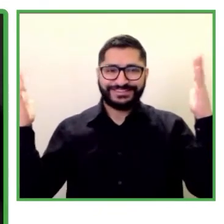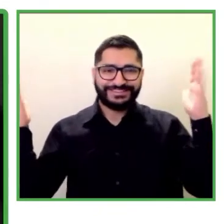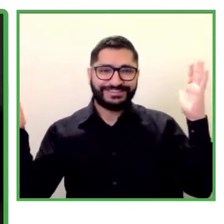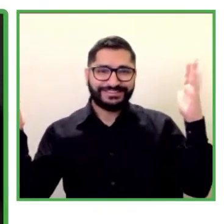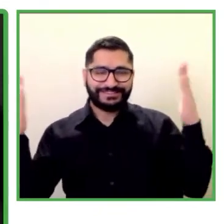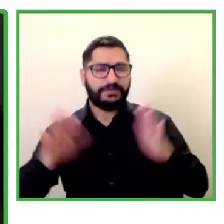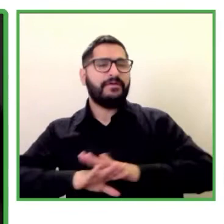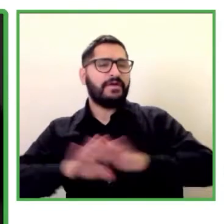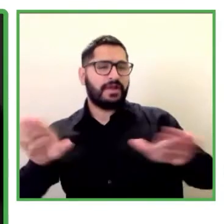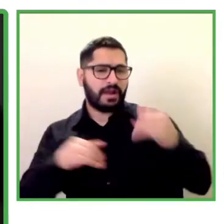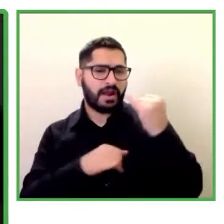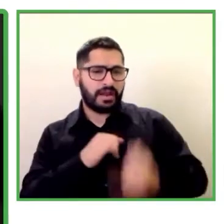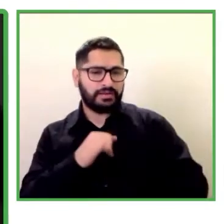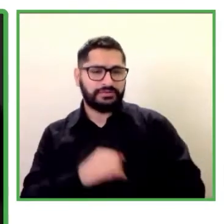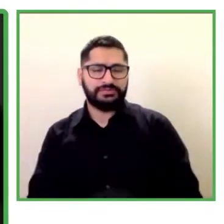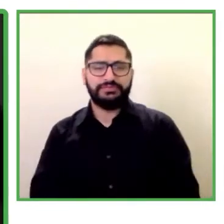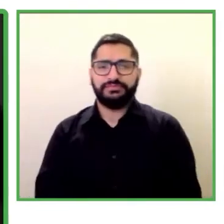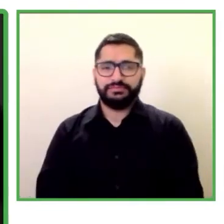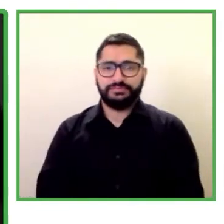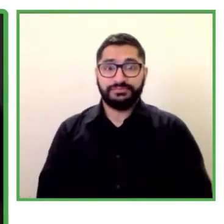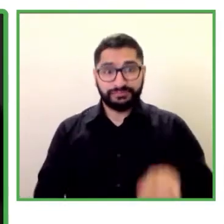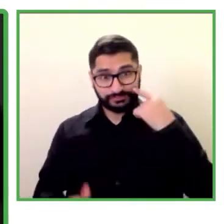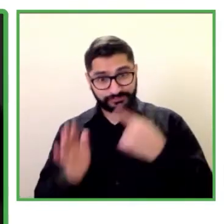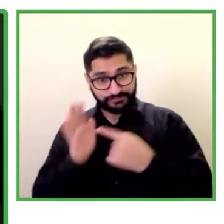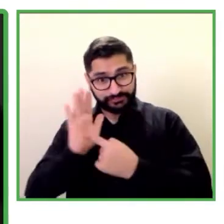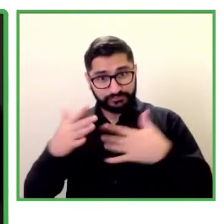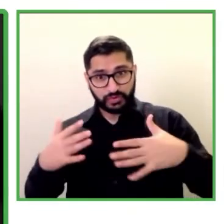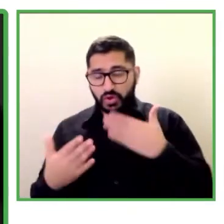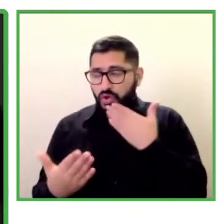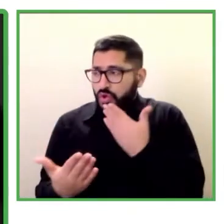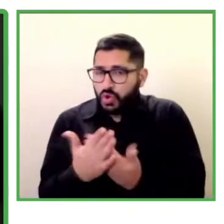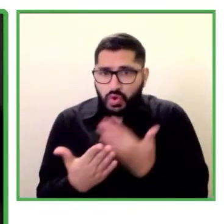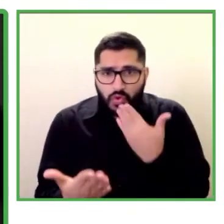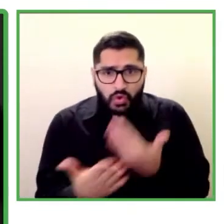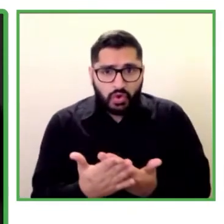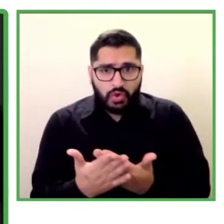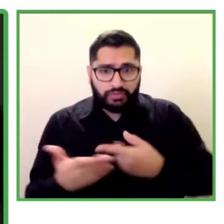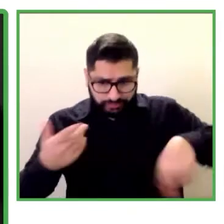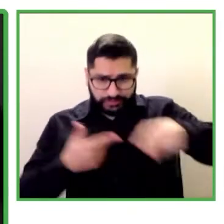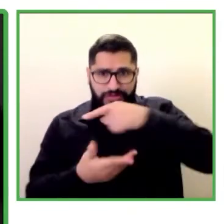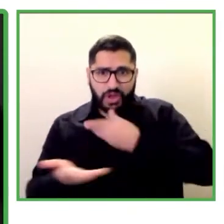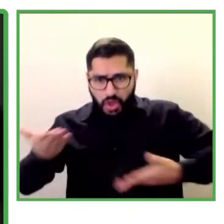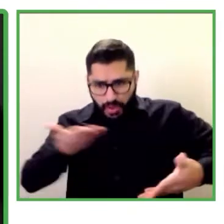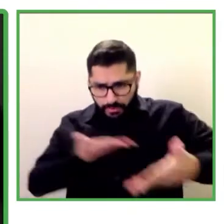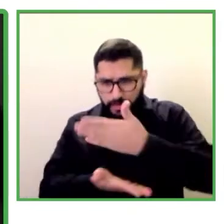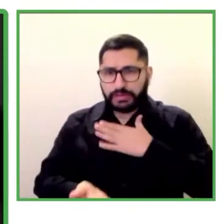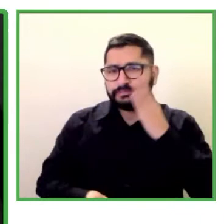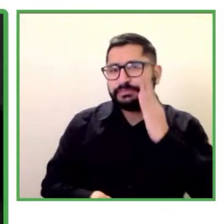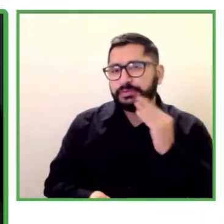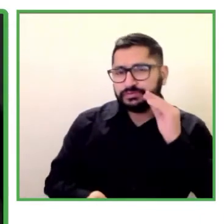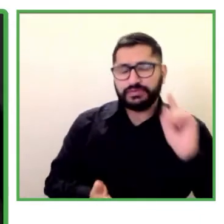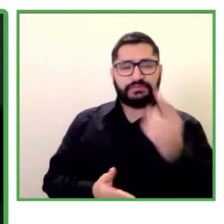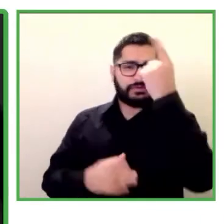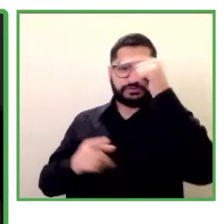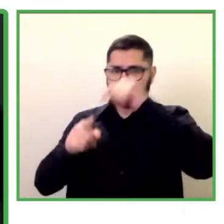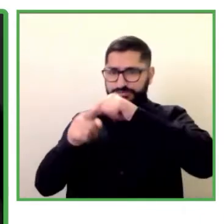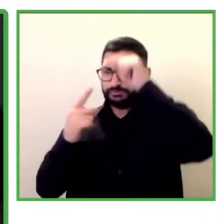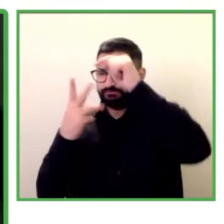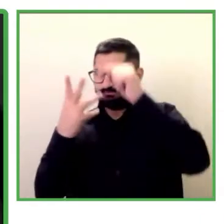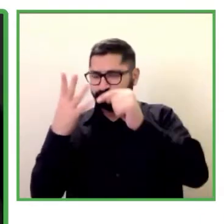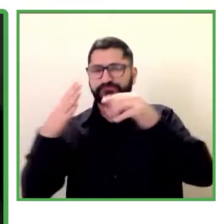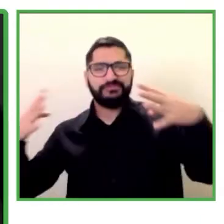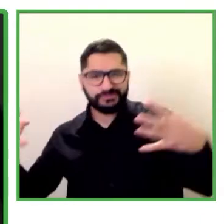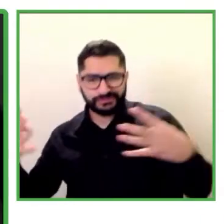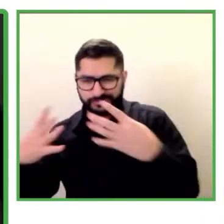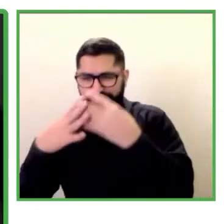Más que agradecidos de haber podido compartir con ustedes estos principales sitios de la red de empresas inclusivas dispuestos como siempre a trabajar